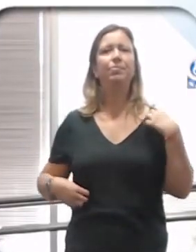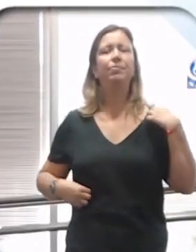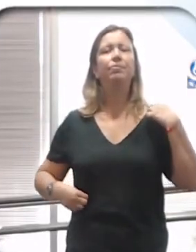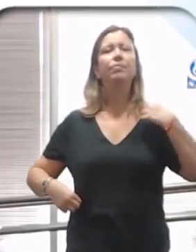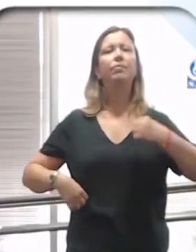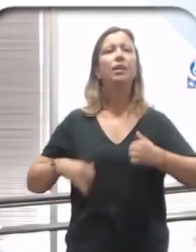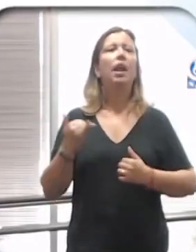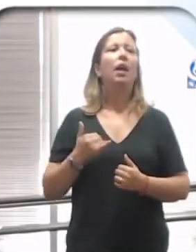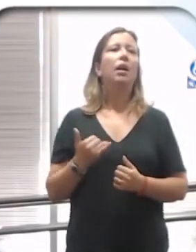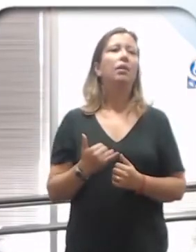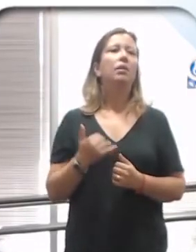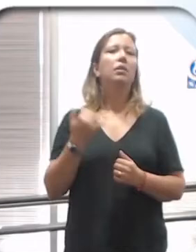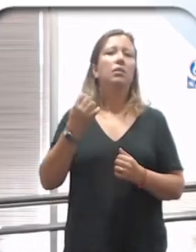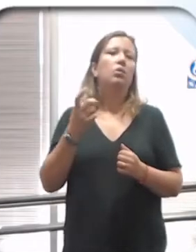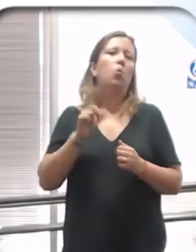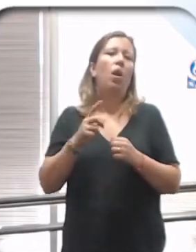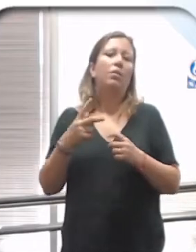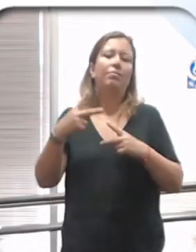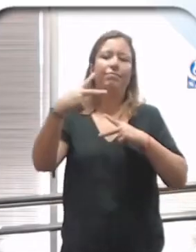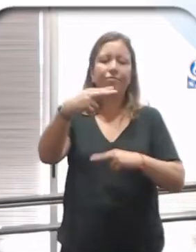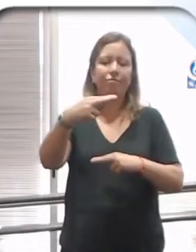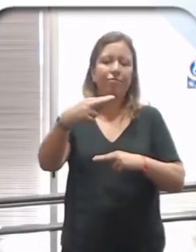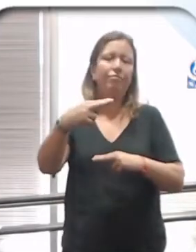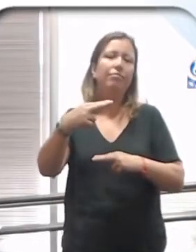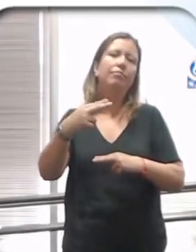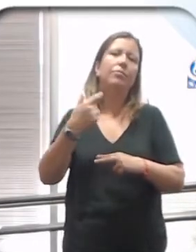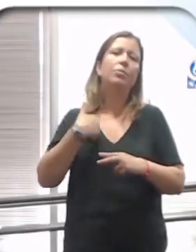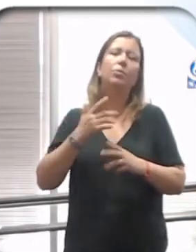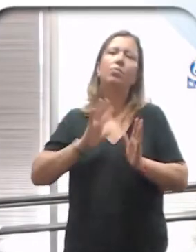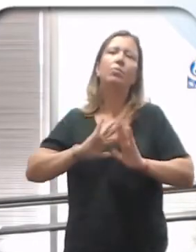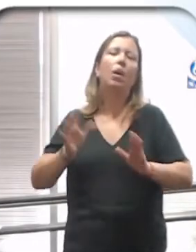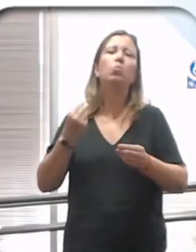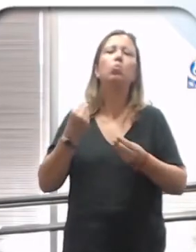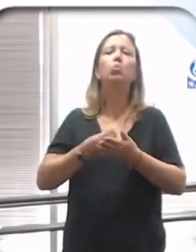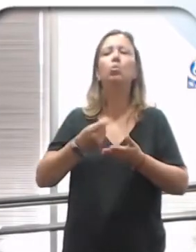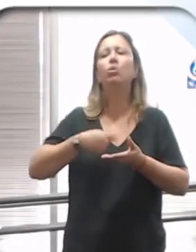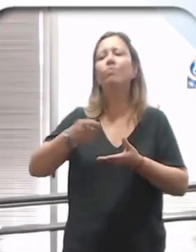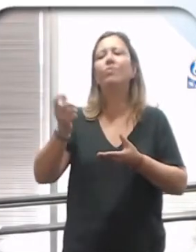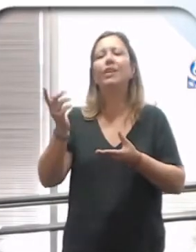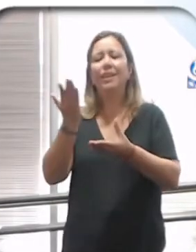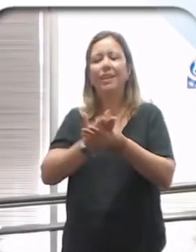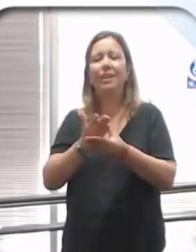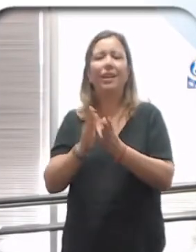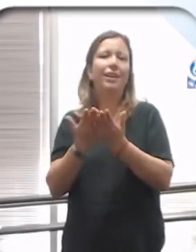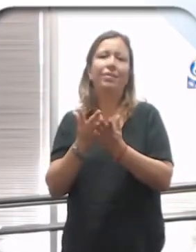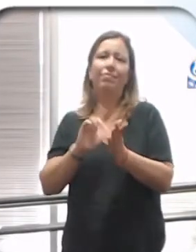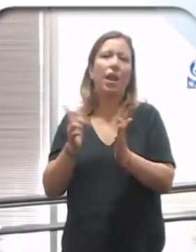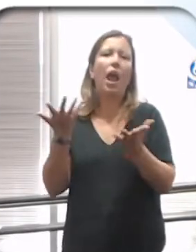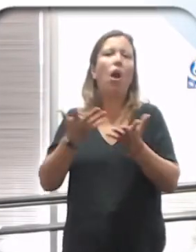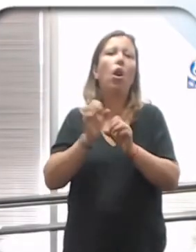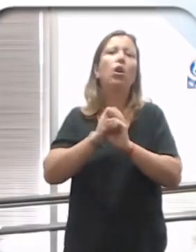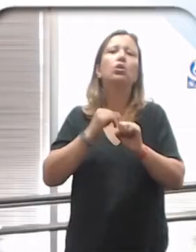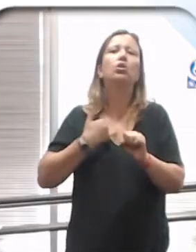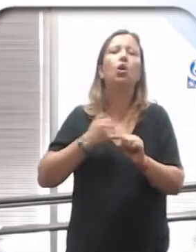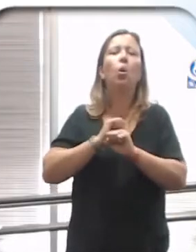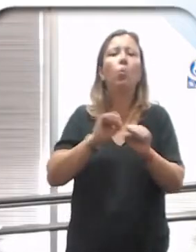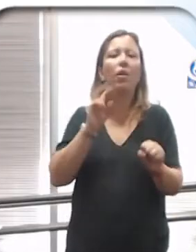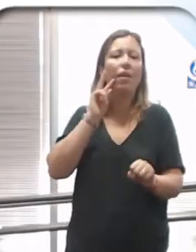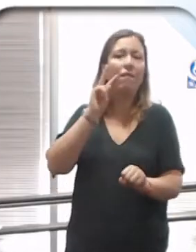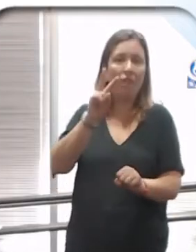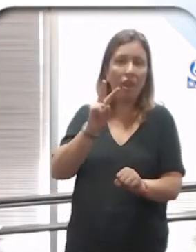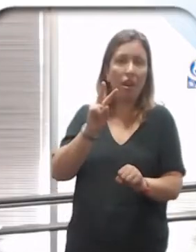Hay un recorte en cuanto a lo que es la impresión de las guías, así que solo las van a conseguir en PDF.